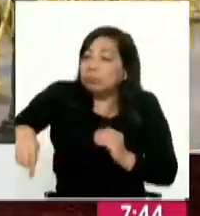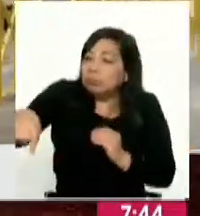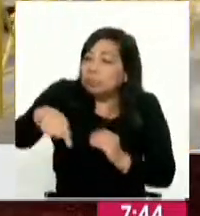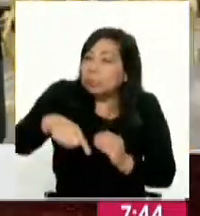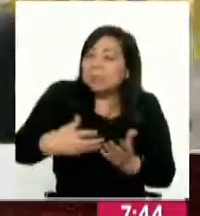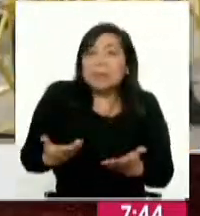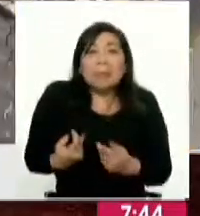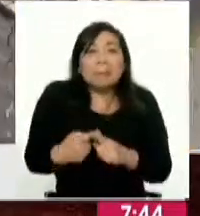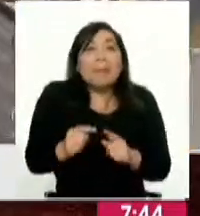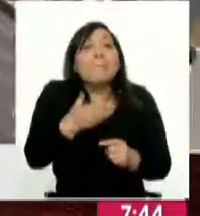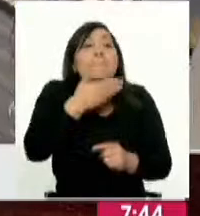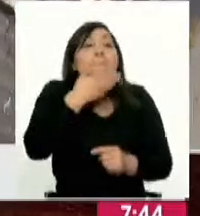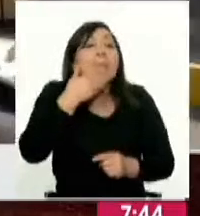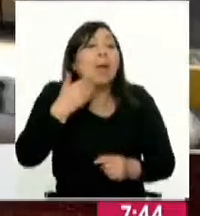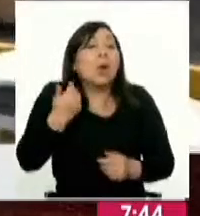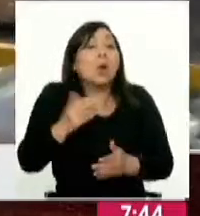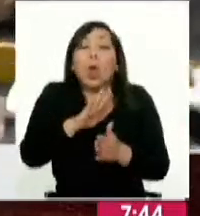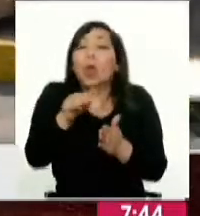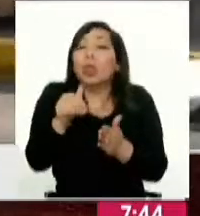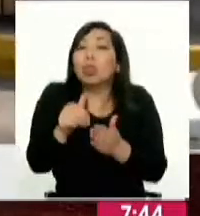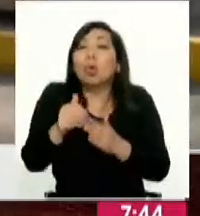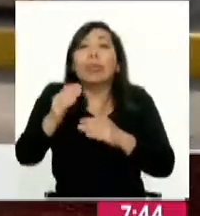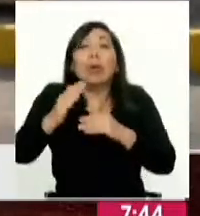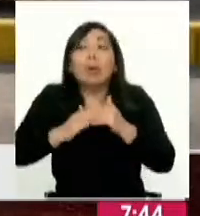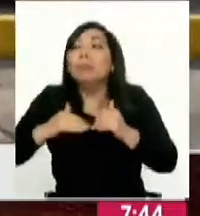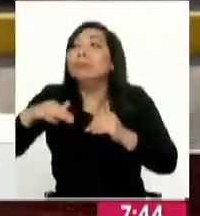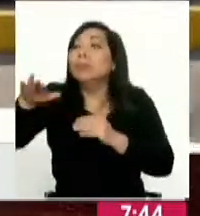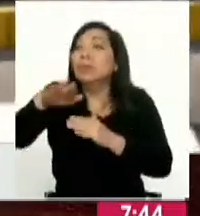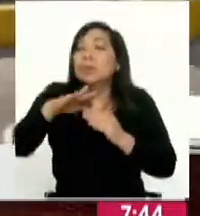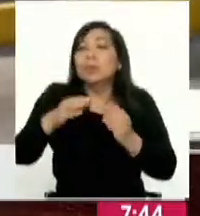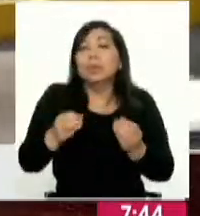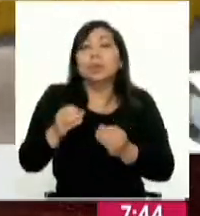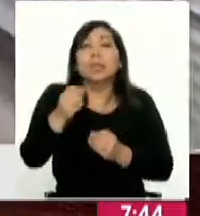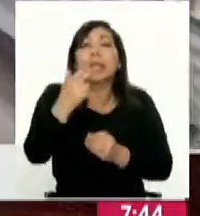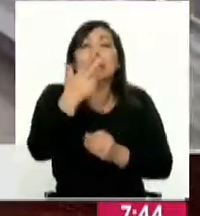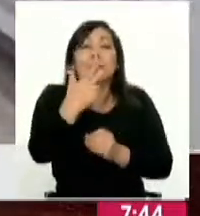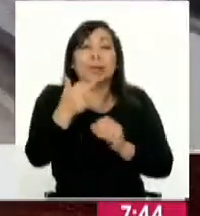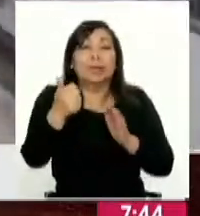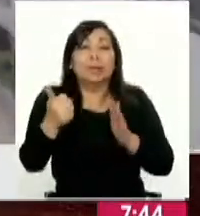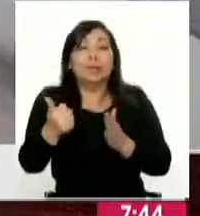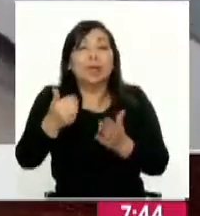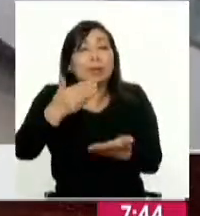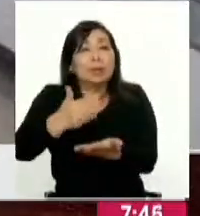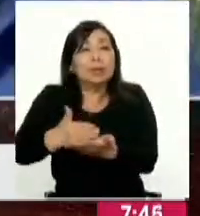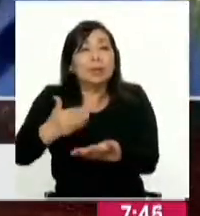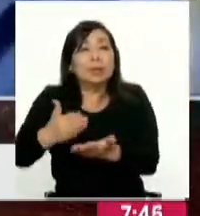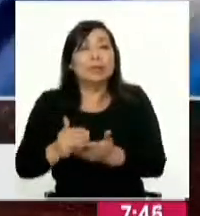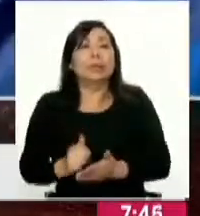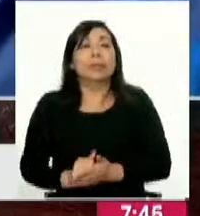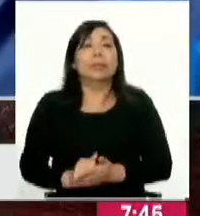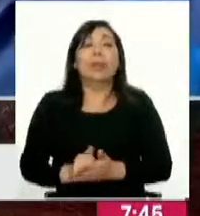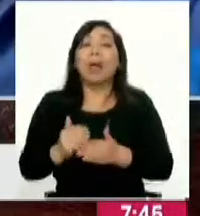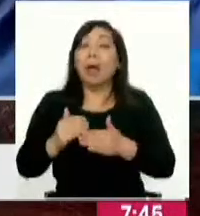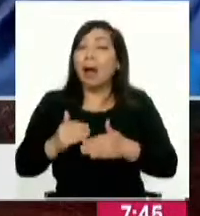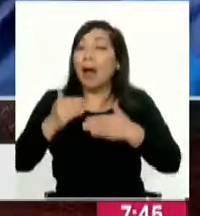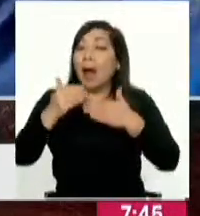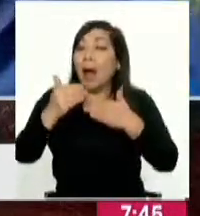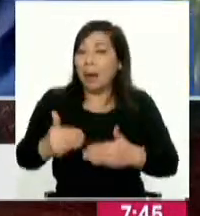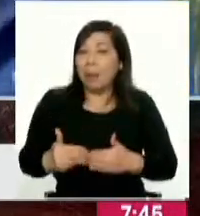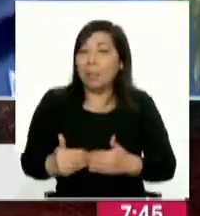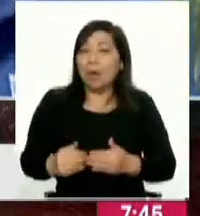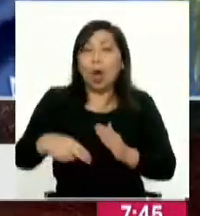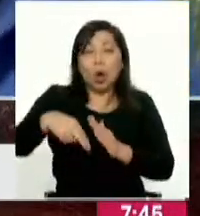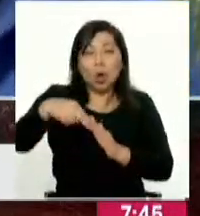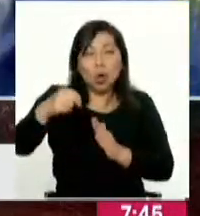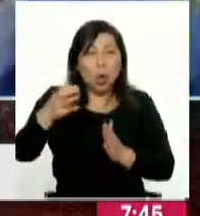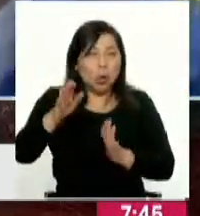que no se ha tenido y mejorar toda la infraestructura del COSA que son 36 paraderos dos patios la ampliación que se va a hacer al